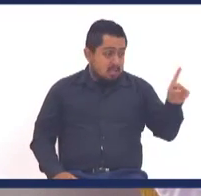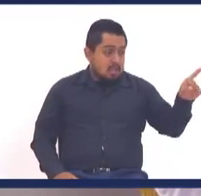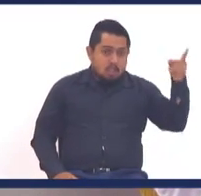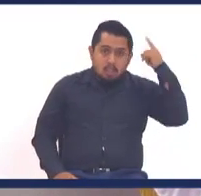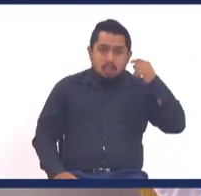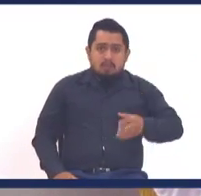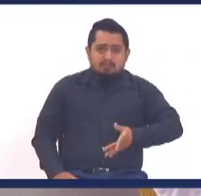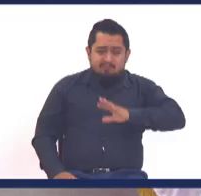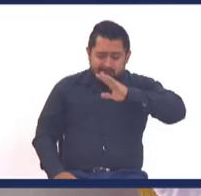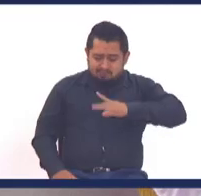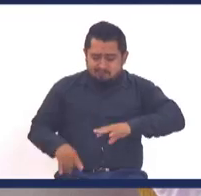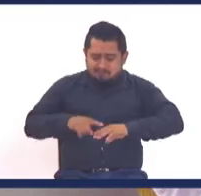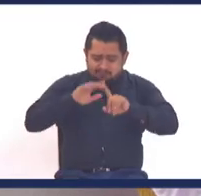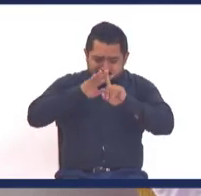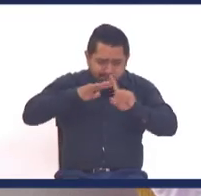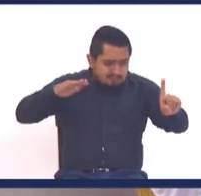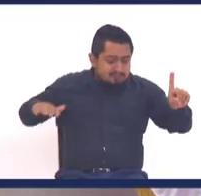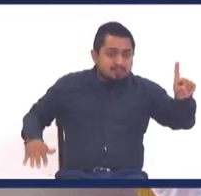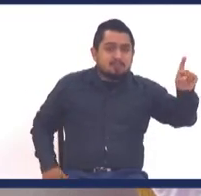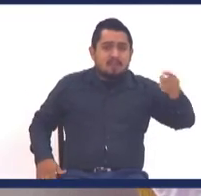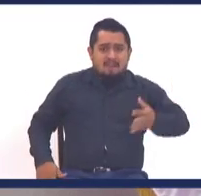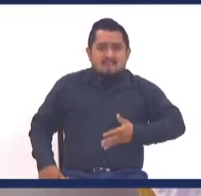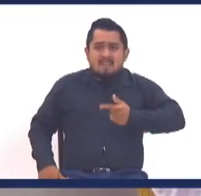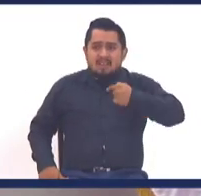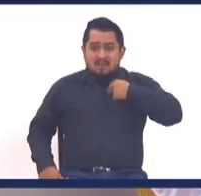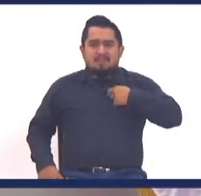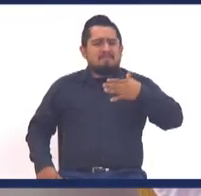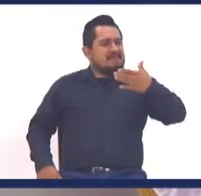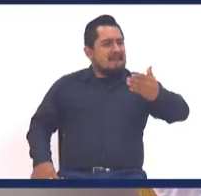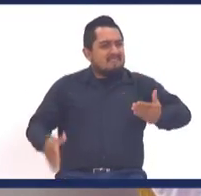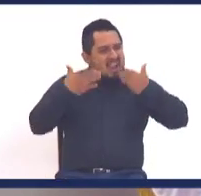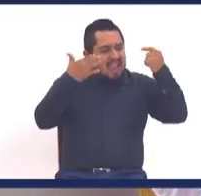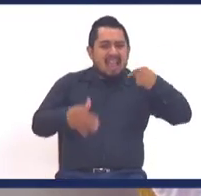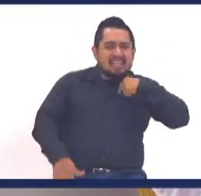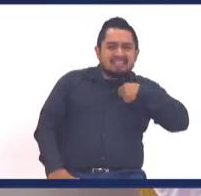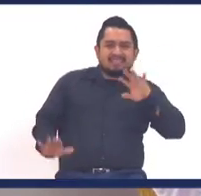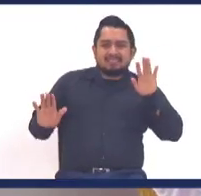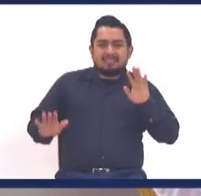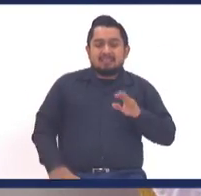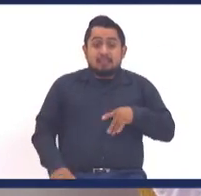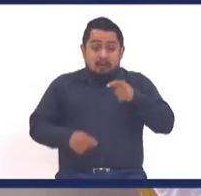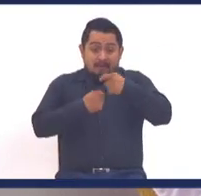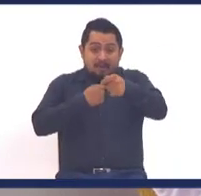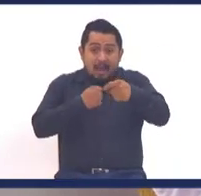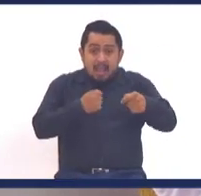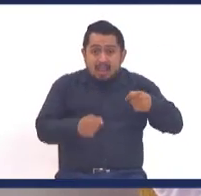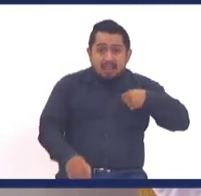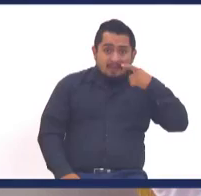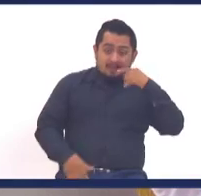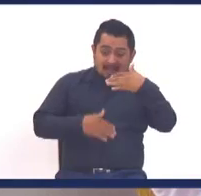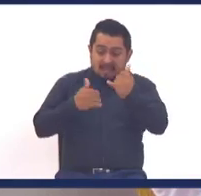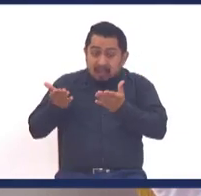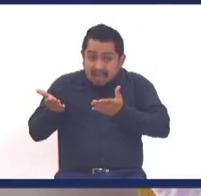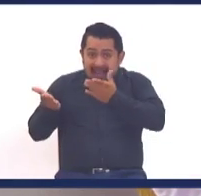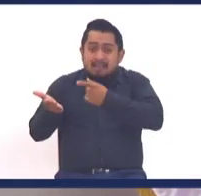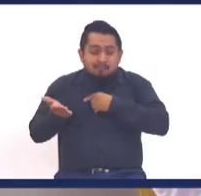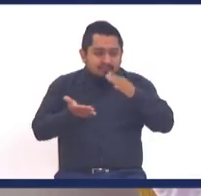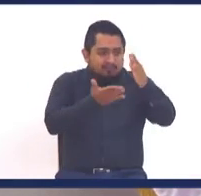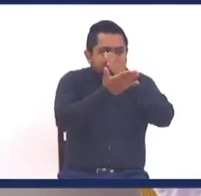salió de la depresión, yo me sentía, contento y realizado, y en diciembre, yo he comprado algunos regalos,